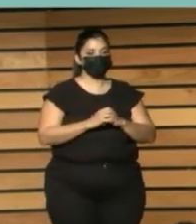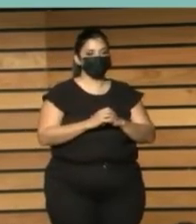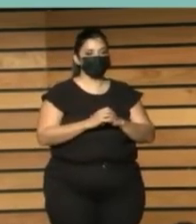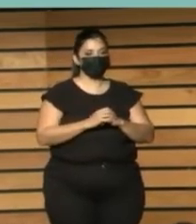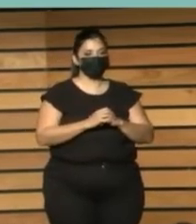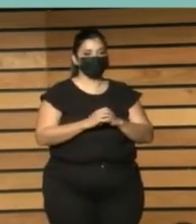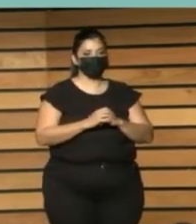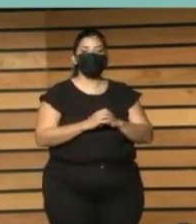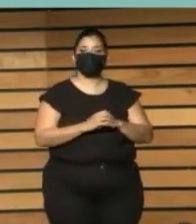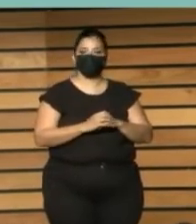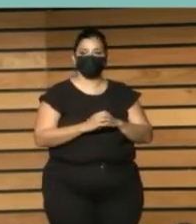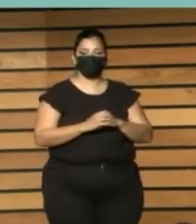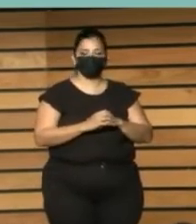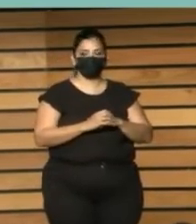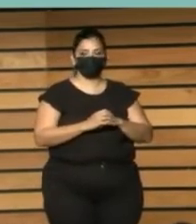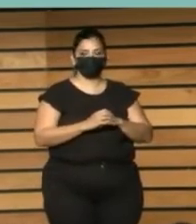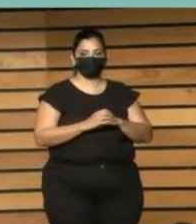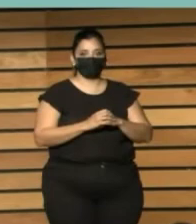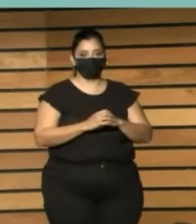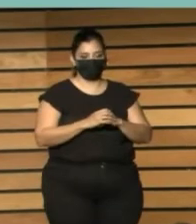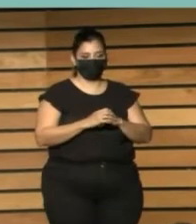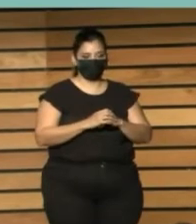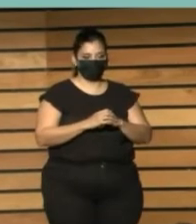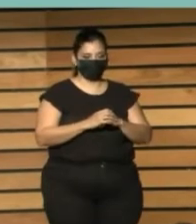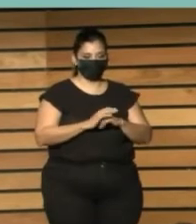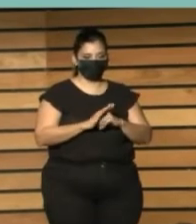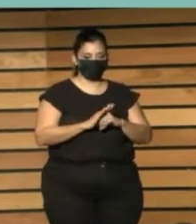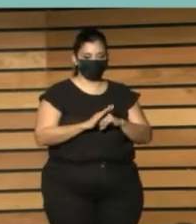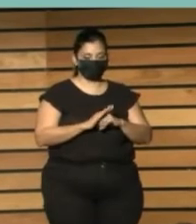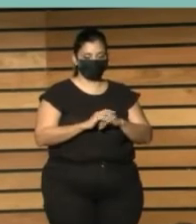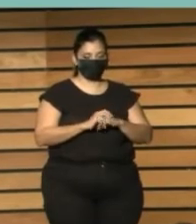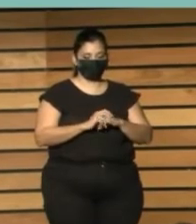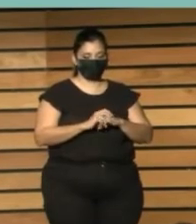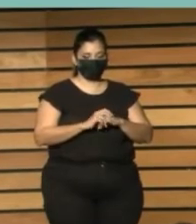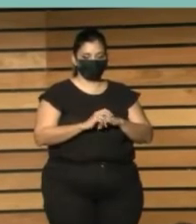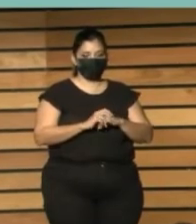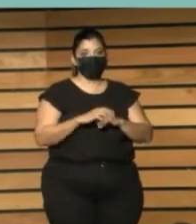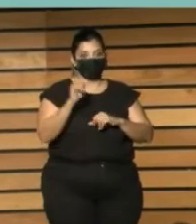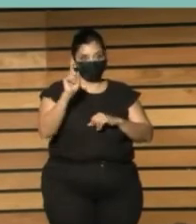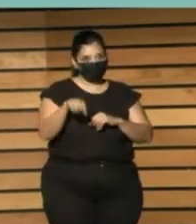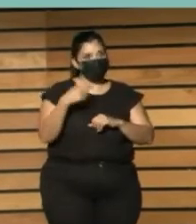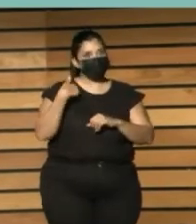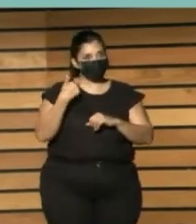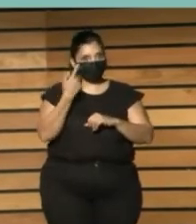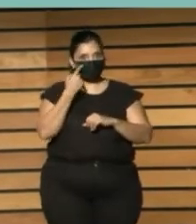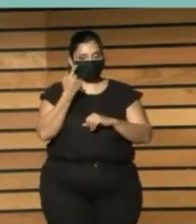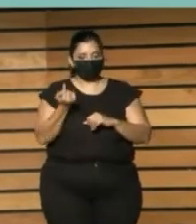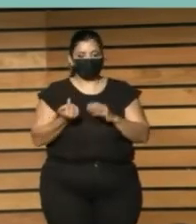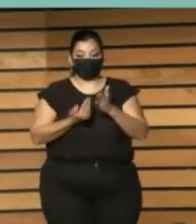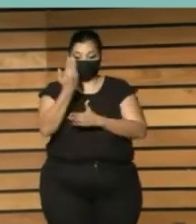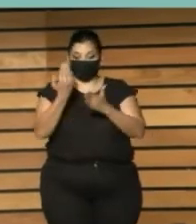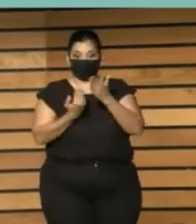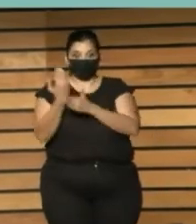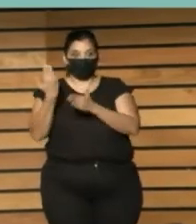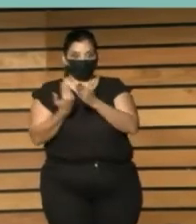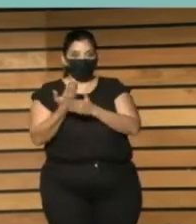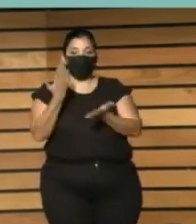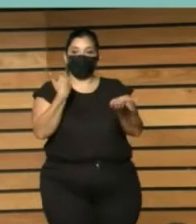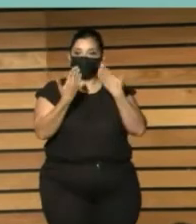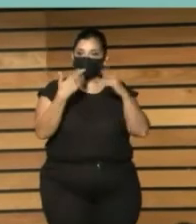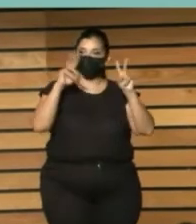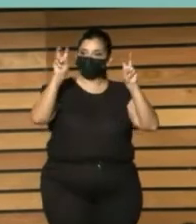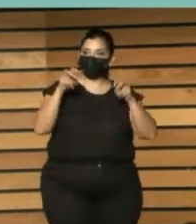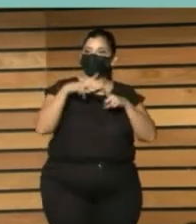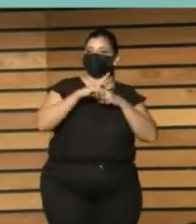se ha visto ya en muchos proyectos de los que están sucediendo estos días aquí tanto en los talleres como en las